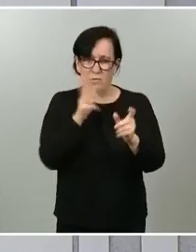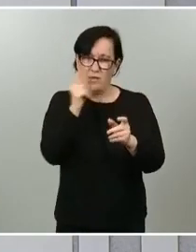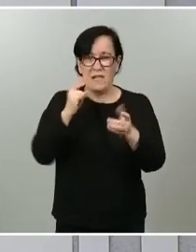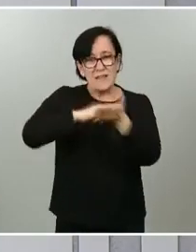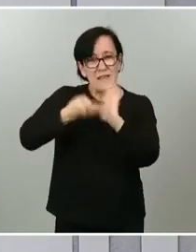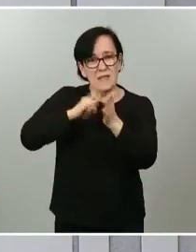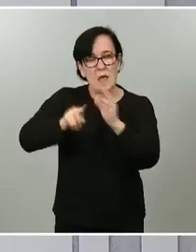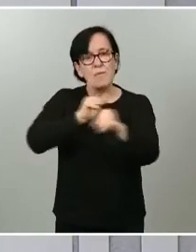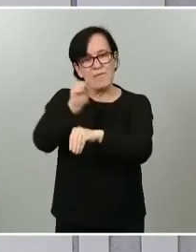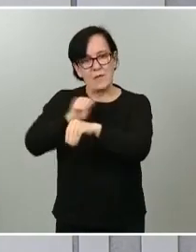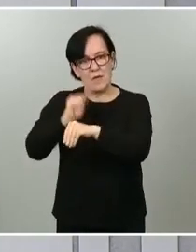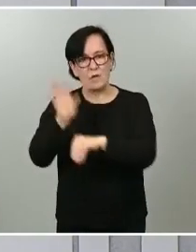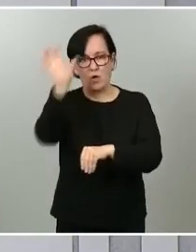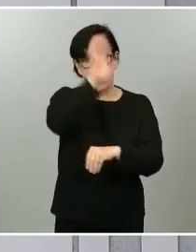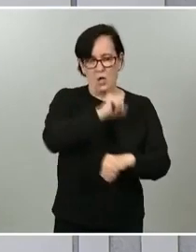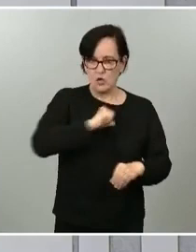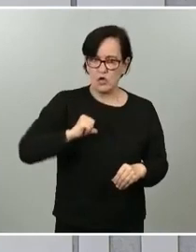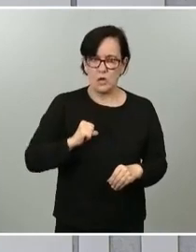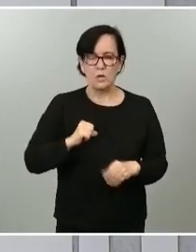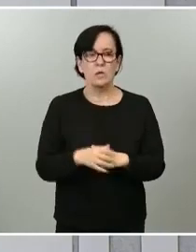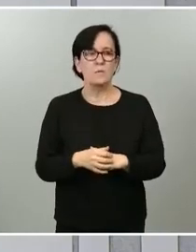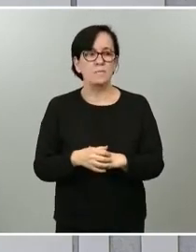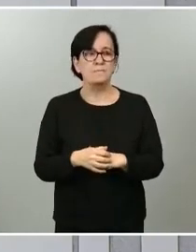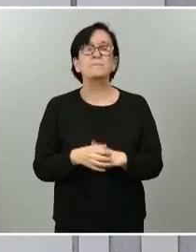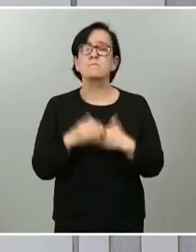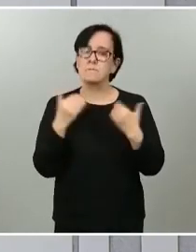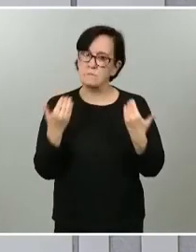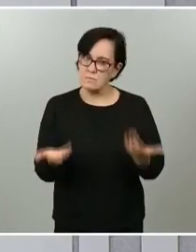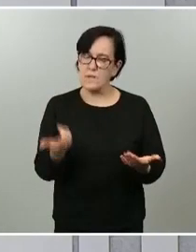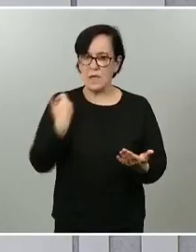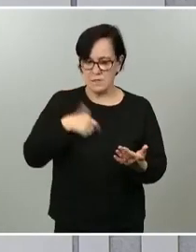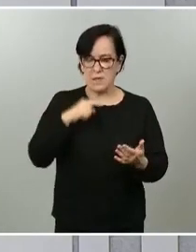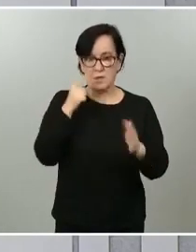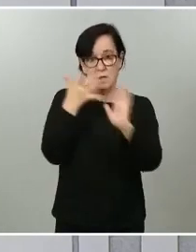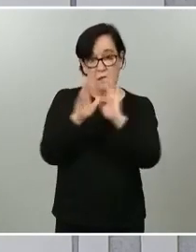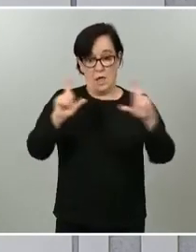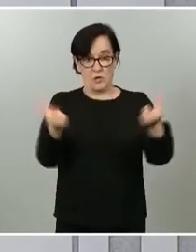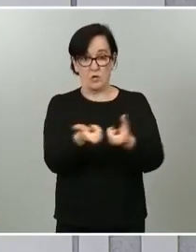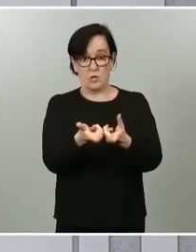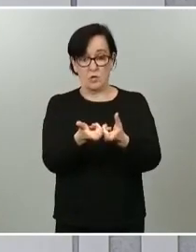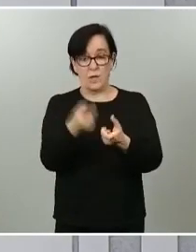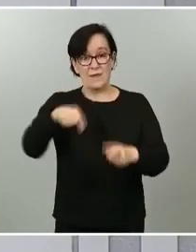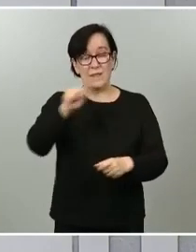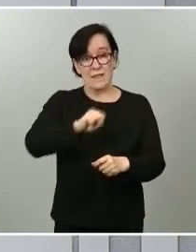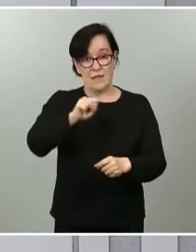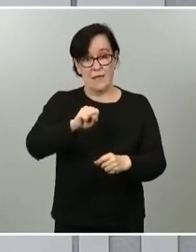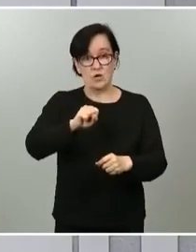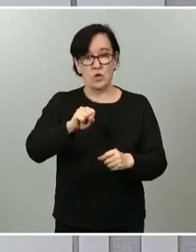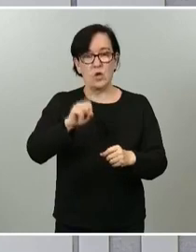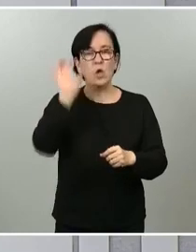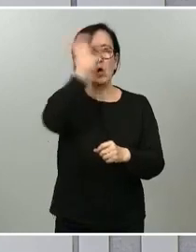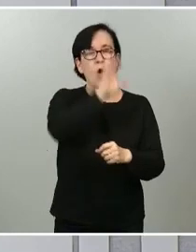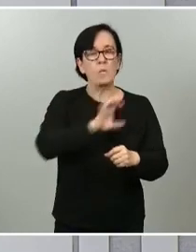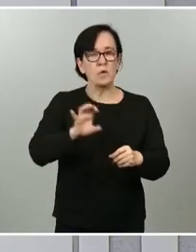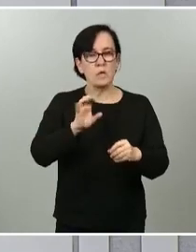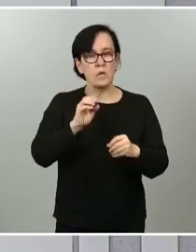financiación autonómica. De hecho, y así lo hemos puesto de manifiesto en la reunión, este año las comunidades van a recibir del